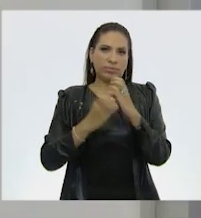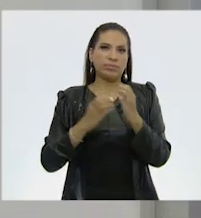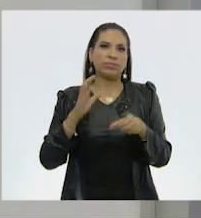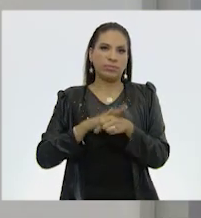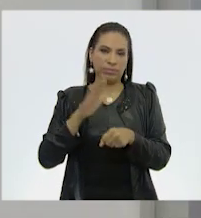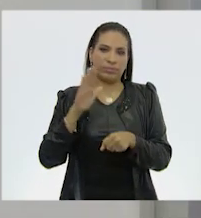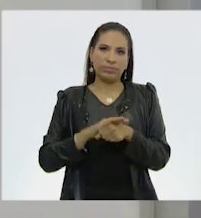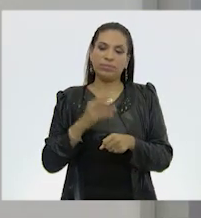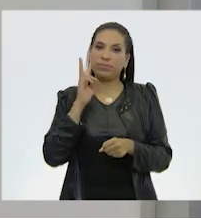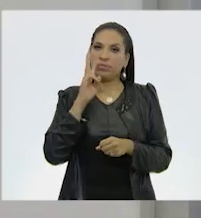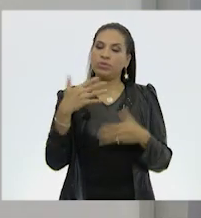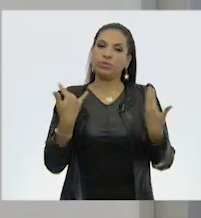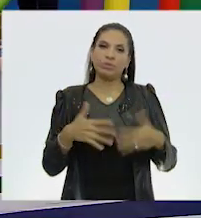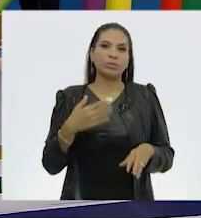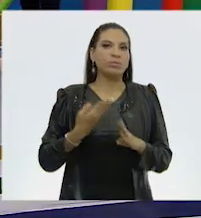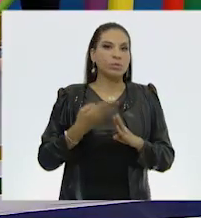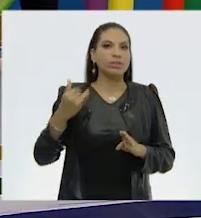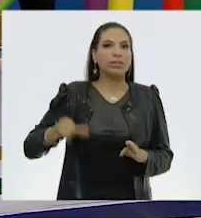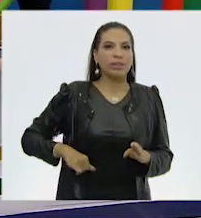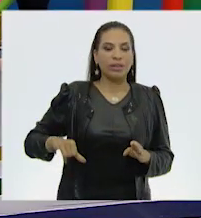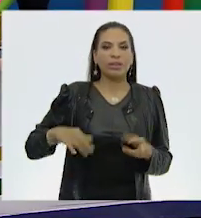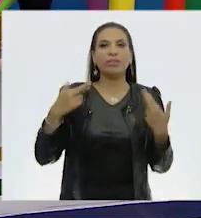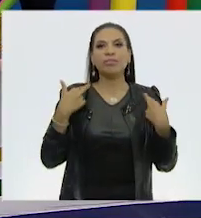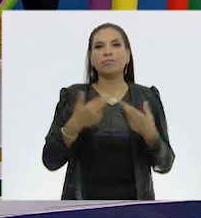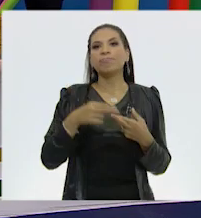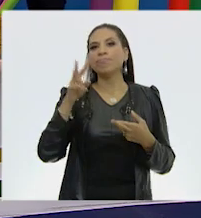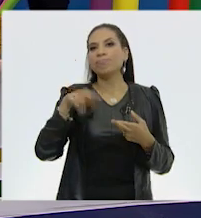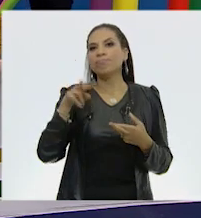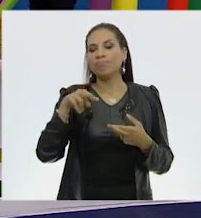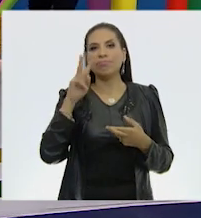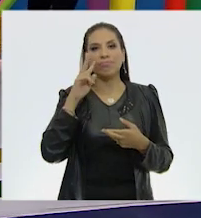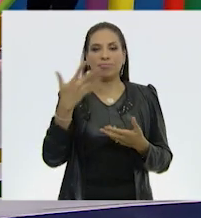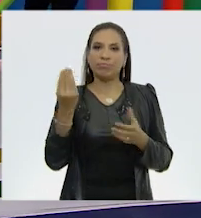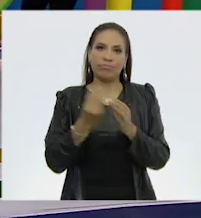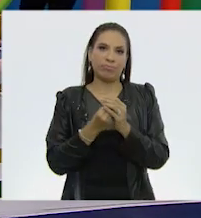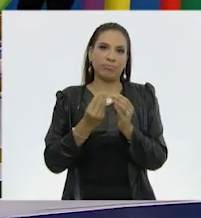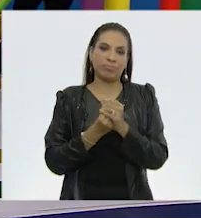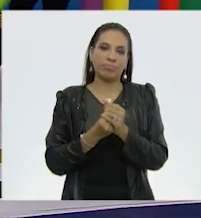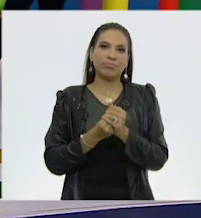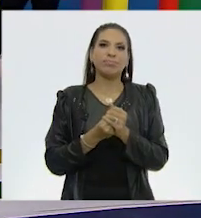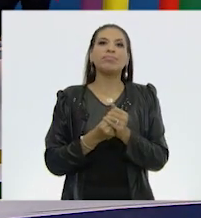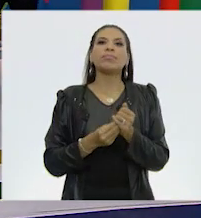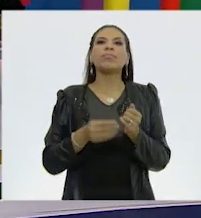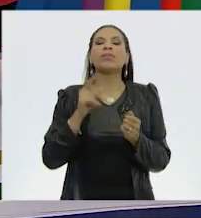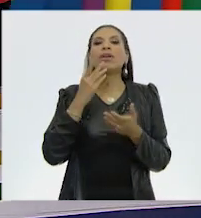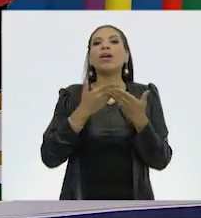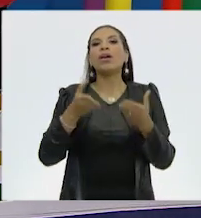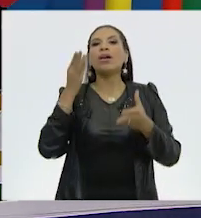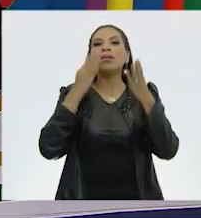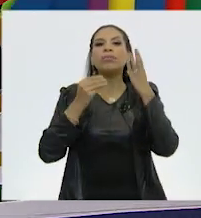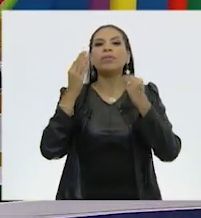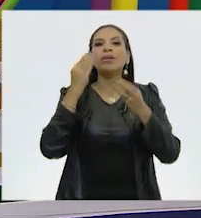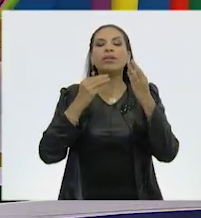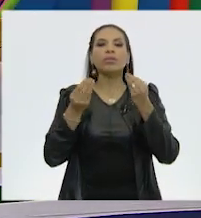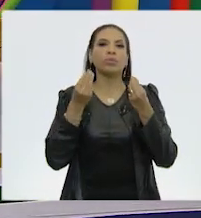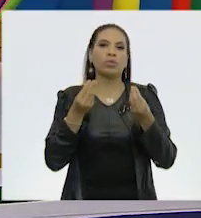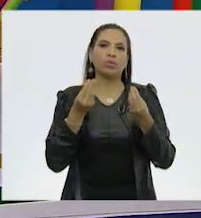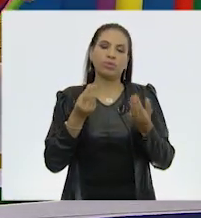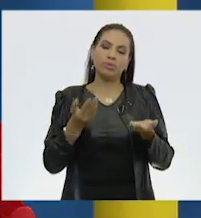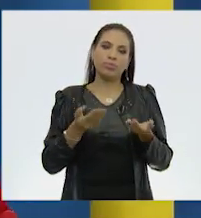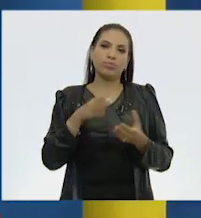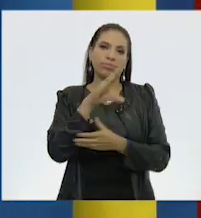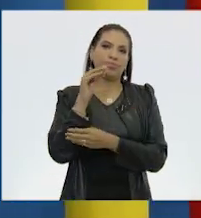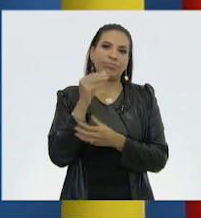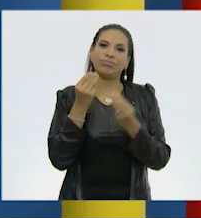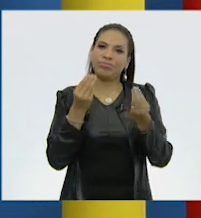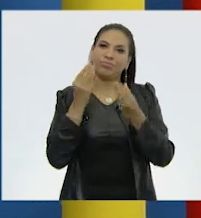Me parece muy interesante, profesor. De verdad, ha sido una clase en la que hemos aprendido muchísimo, ¿verdad, Tom?